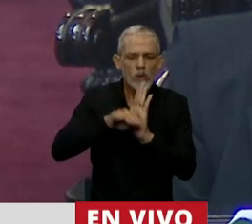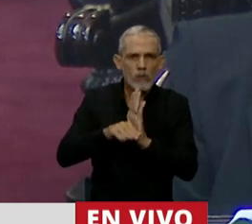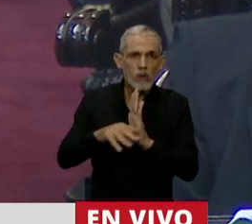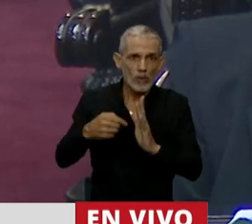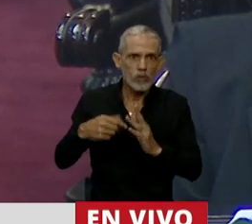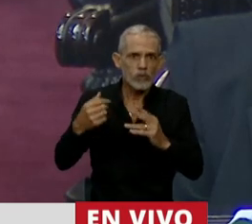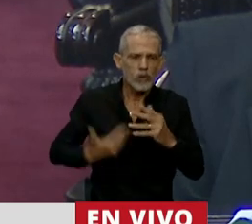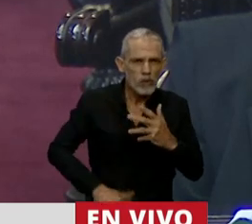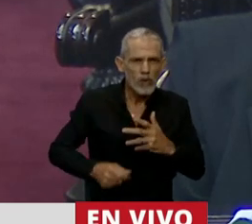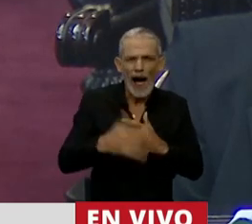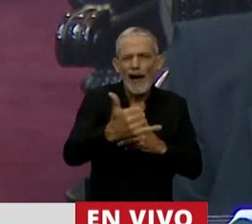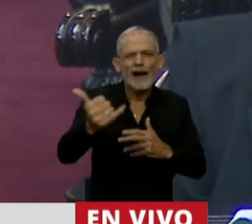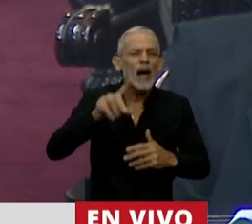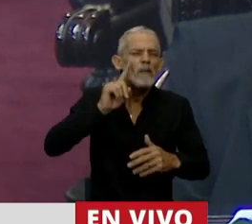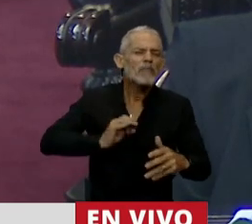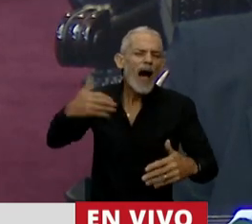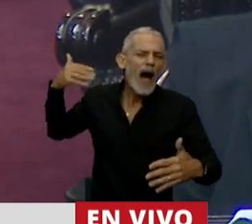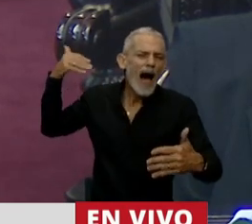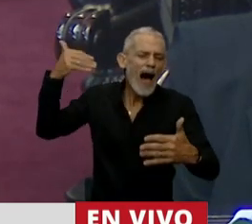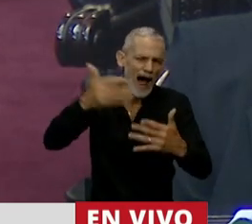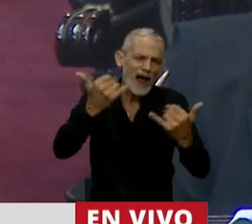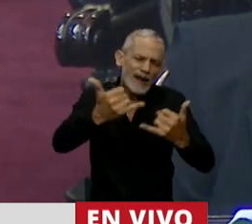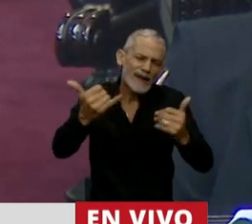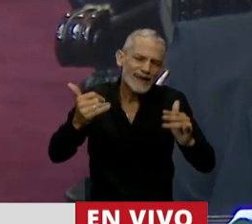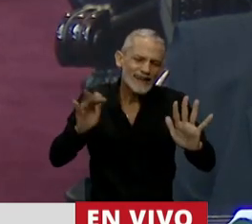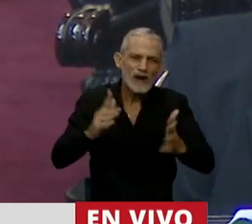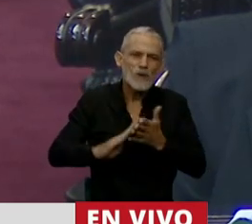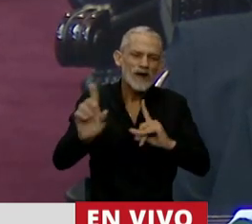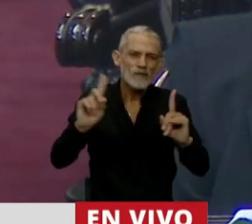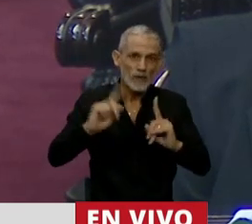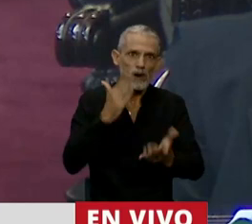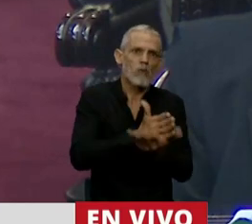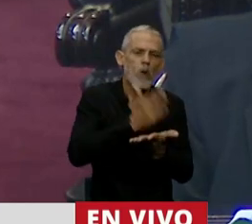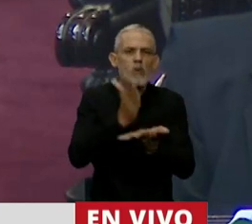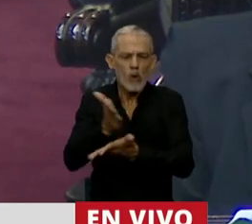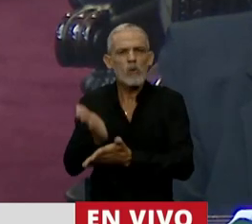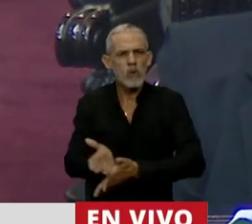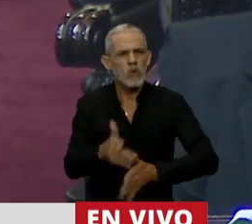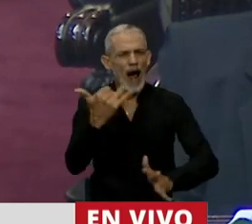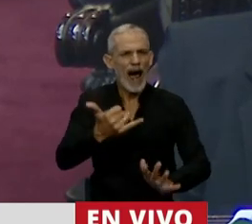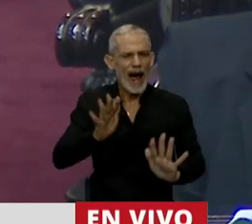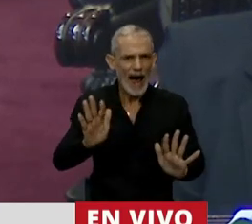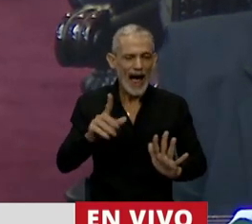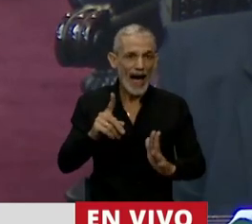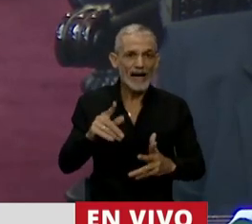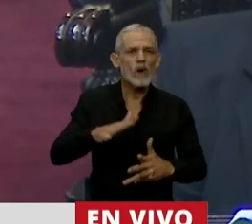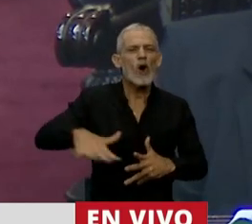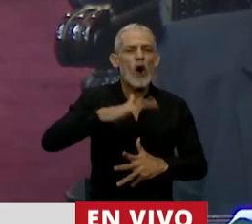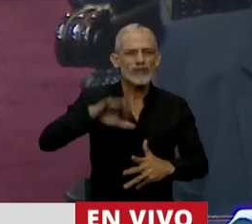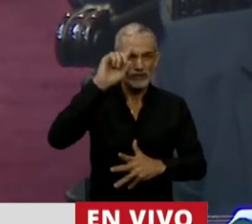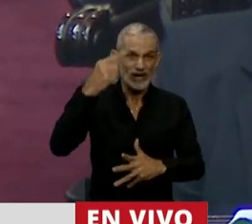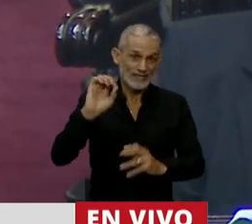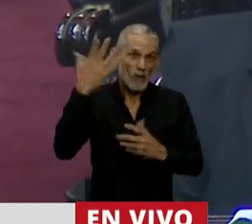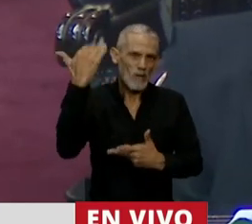frente a una práctica milenaria, una práctica que está criminalizada y penalizada en el contexto del Estado